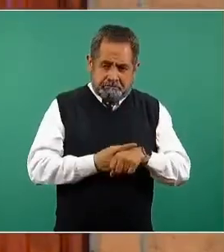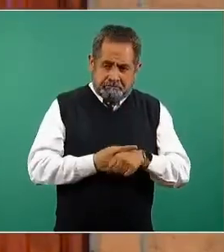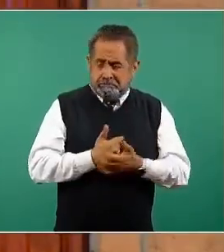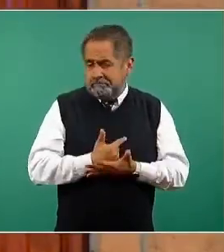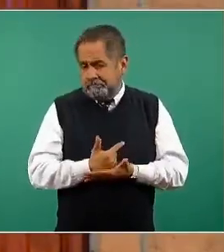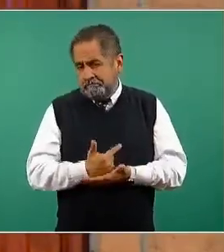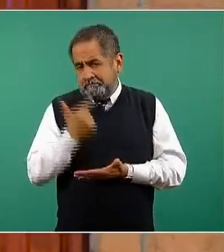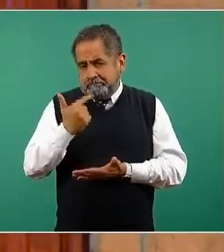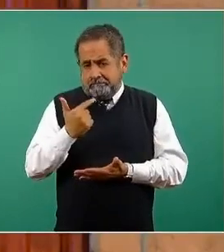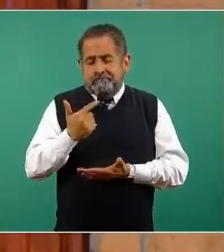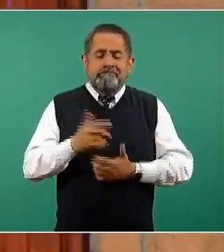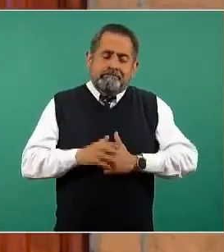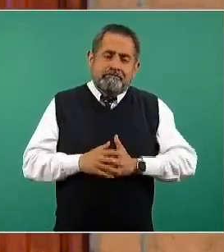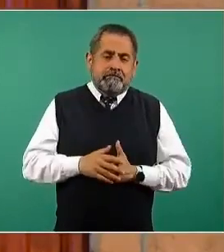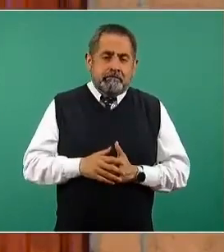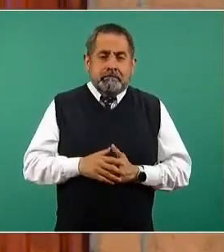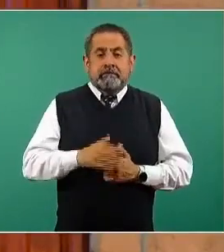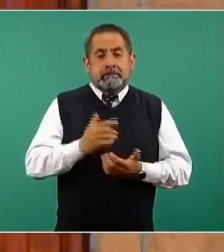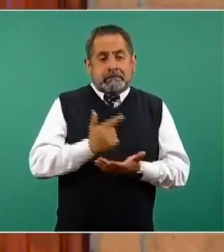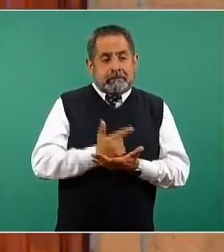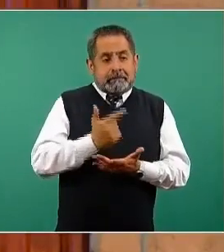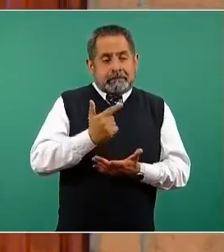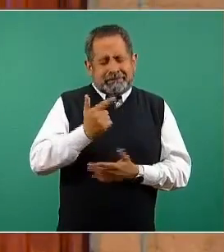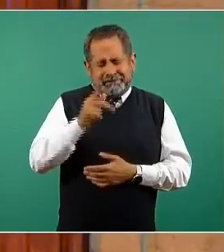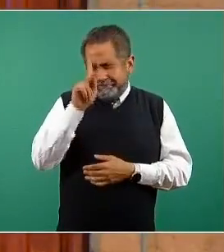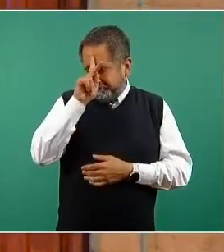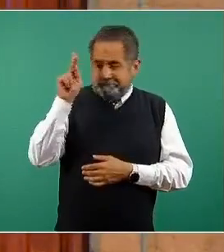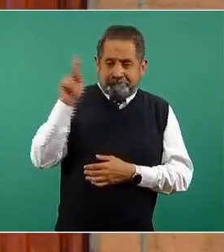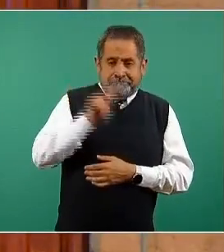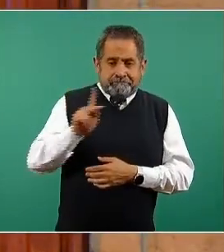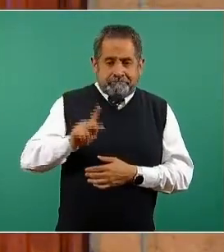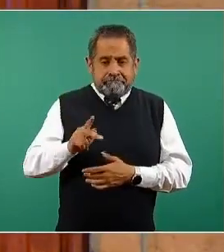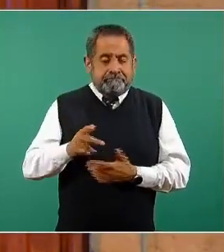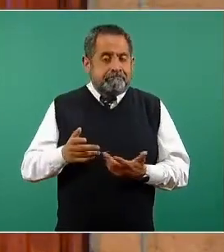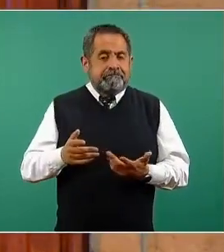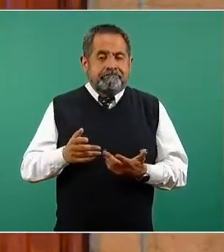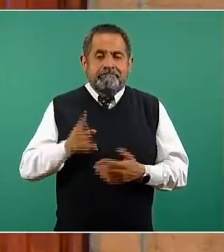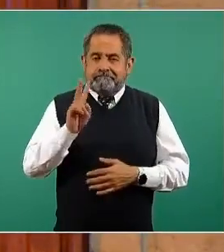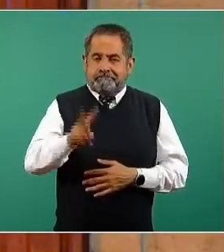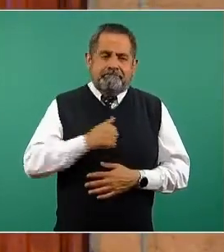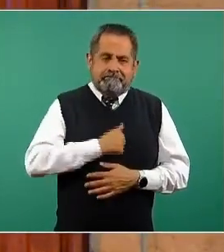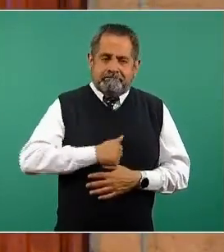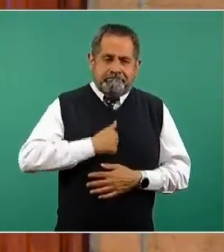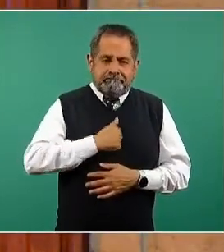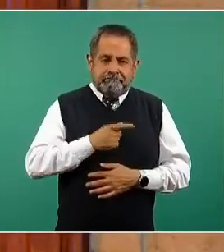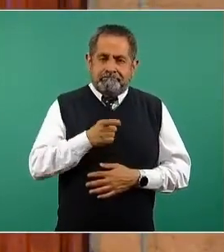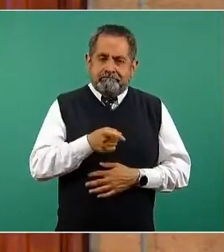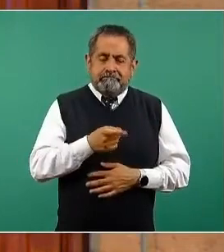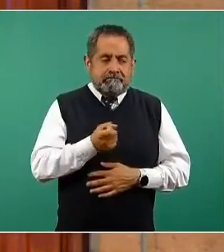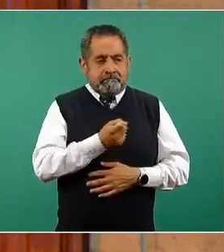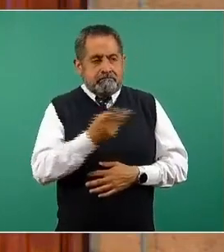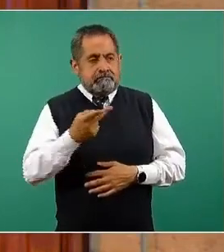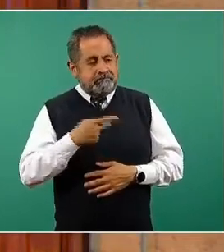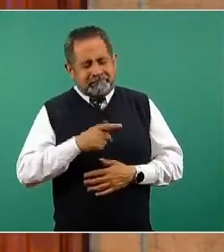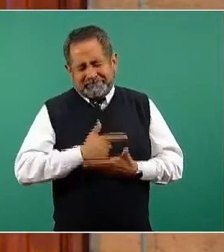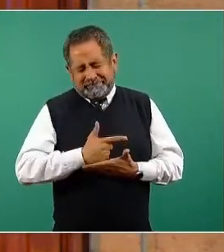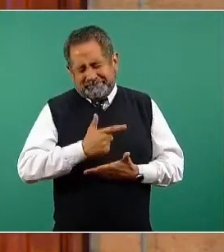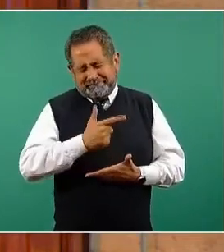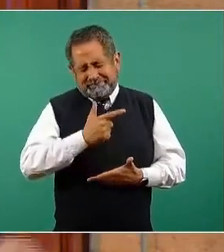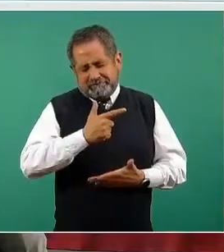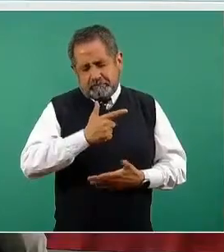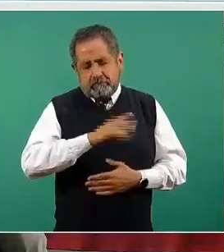grave y dentro de este grupo enfermedad crítica, que lamentablemente son las personas que pueden fallecer a consecuencia de las